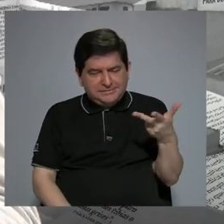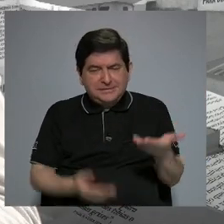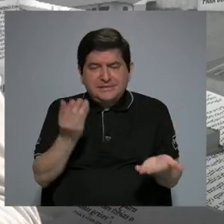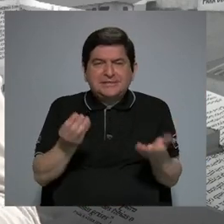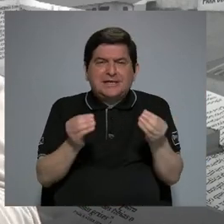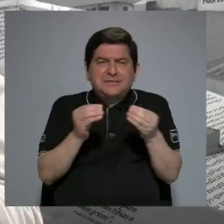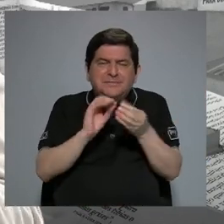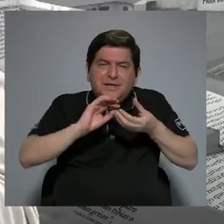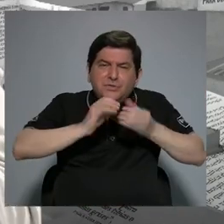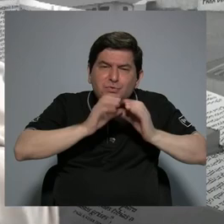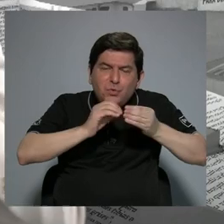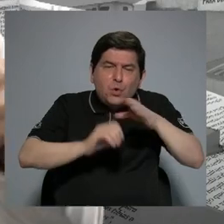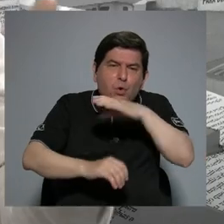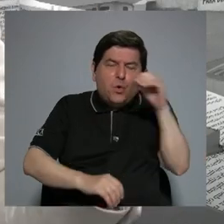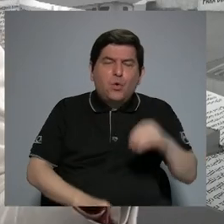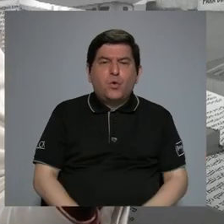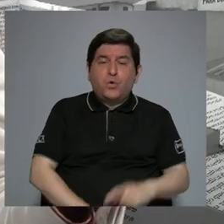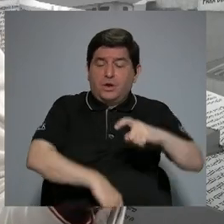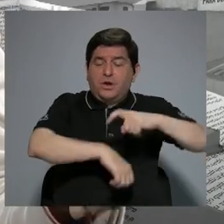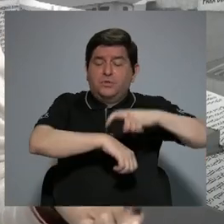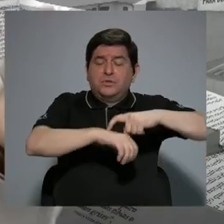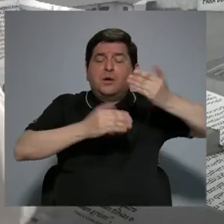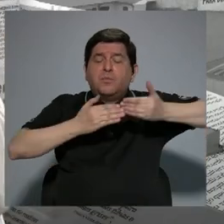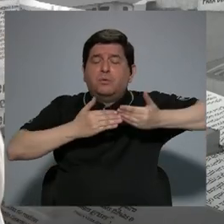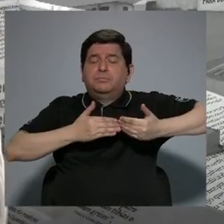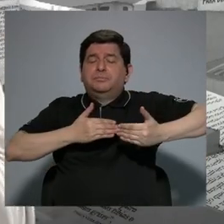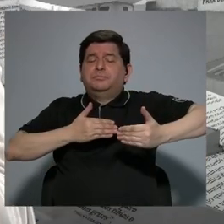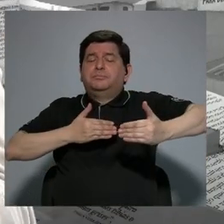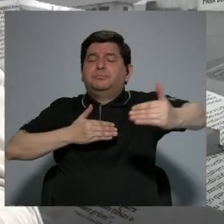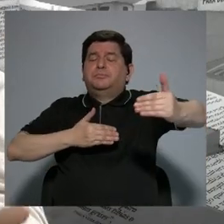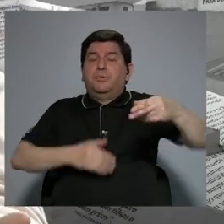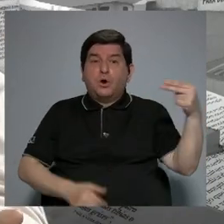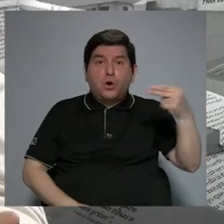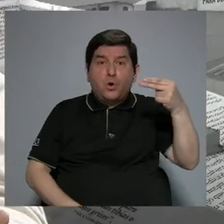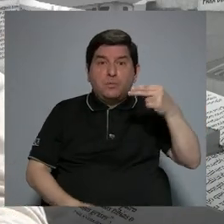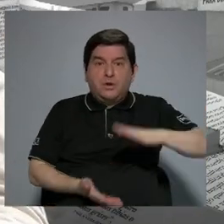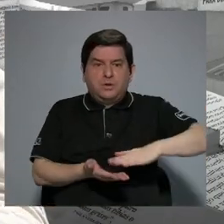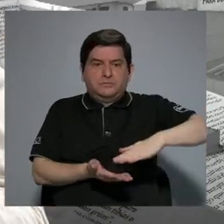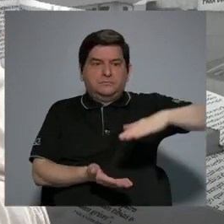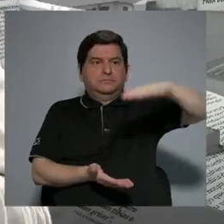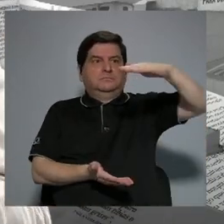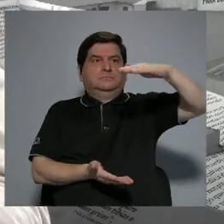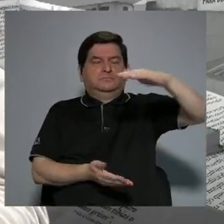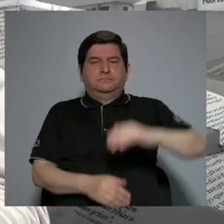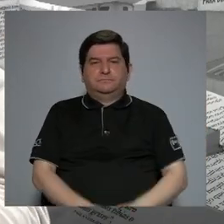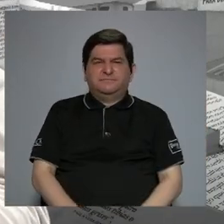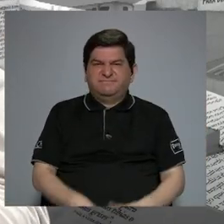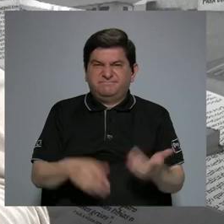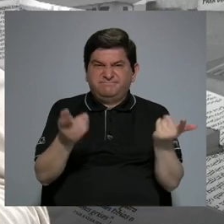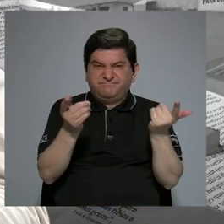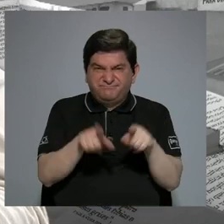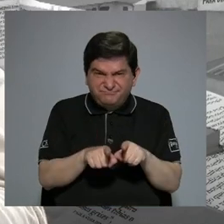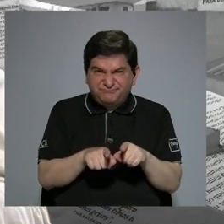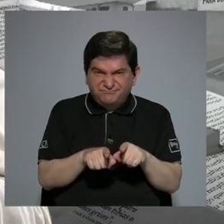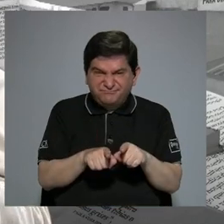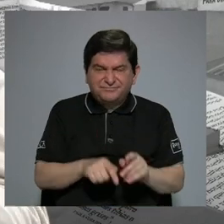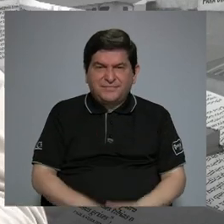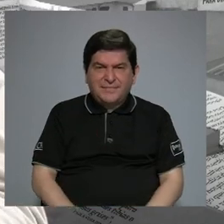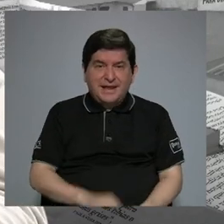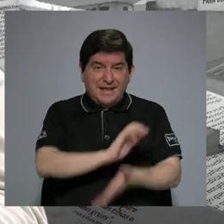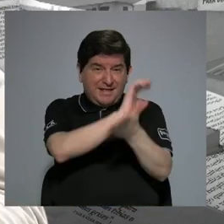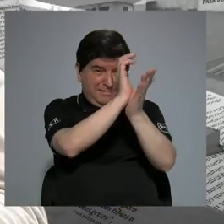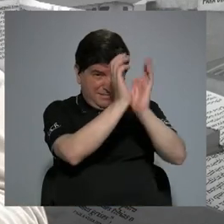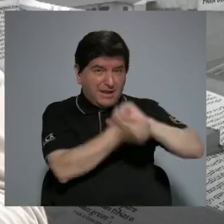más concentración o un periodo de tiempo muy largo en que las hormonas están elevadas. Lo que sucede entonces es que al